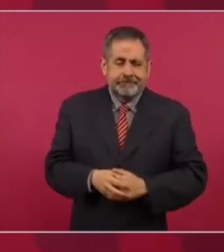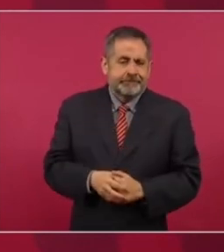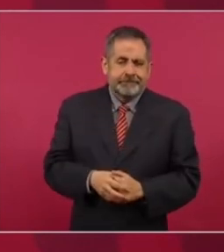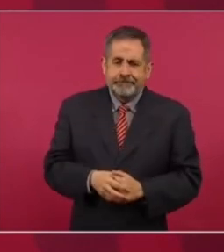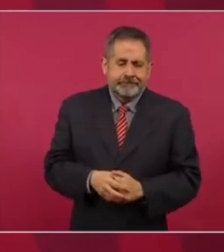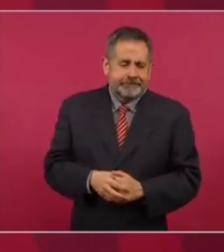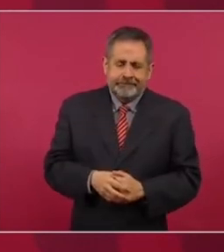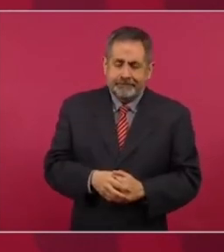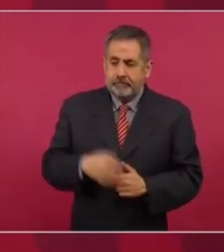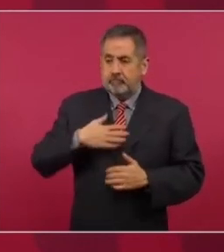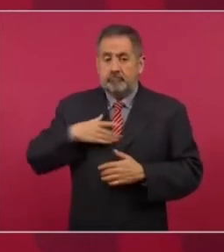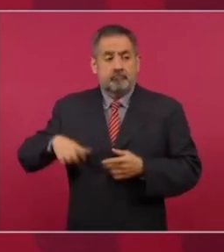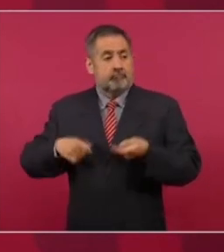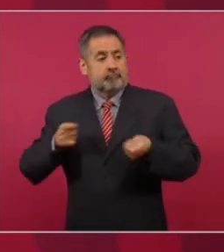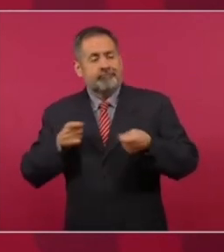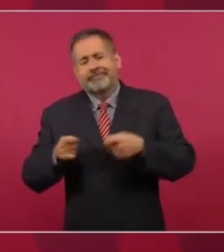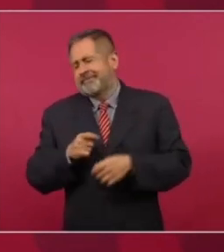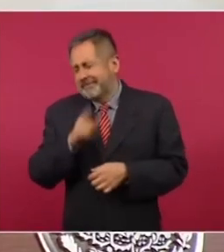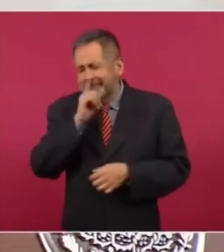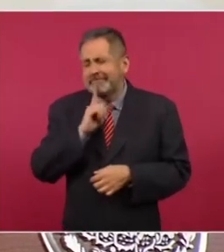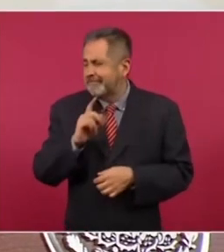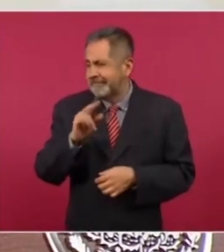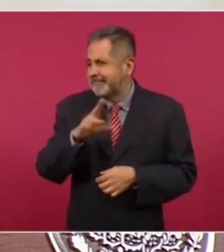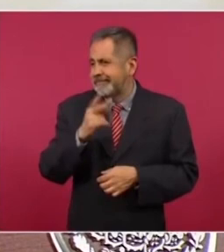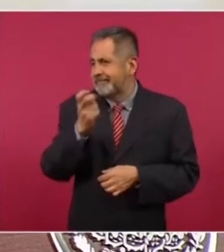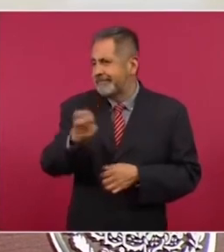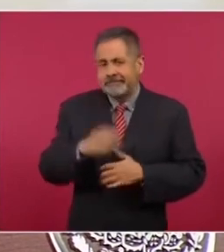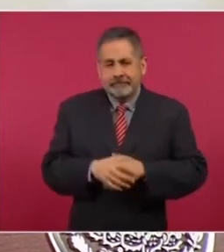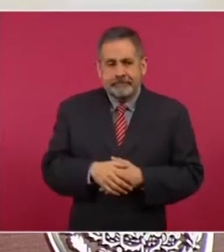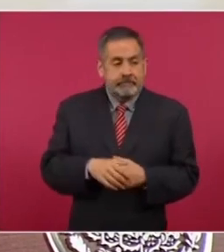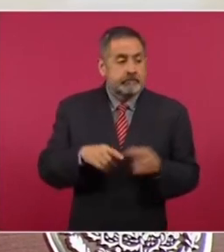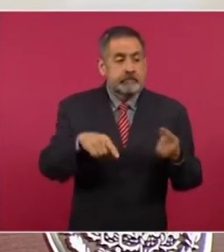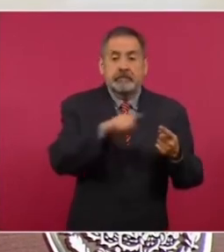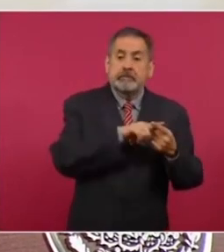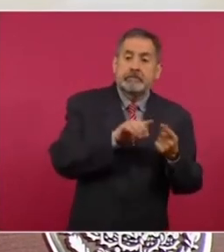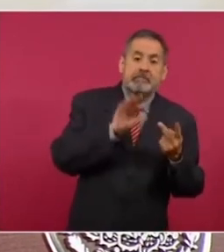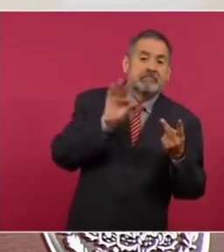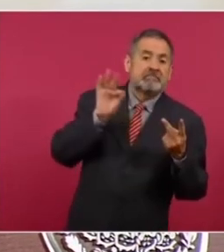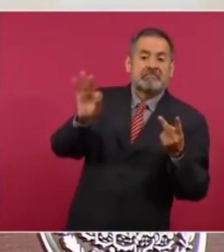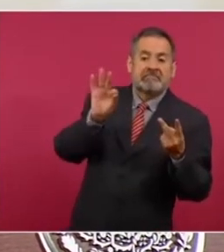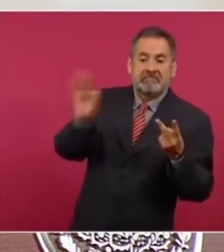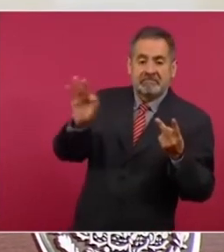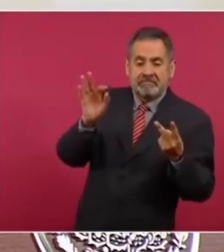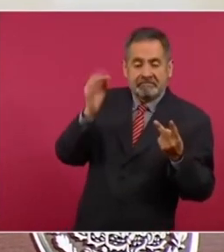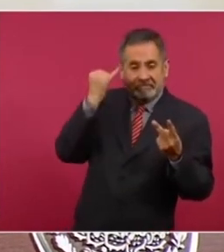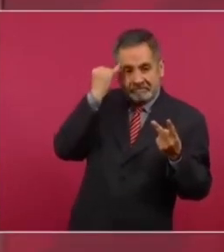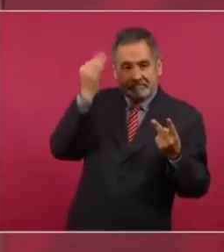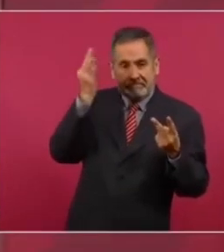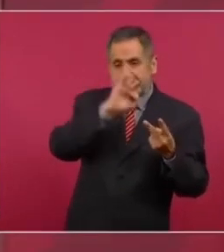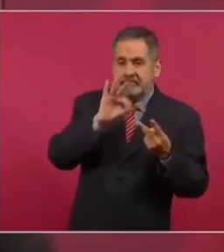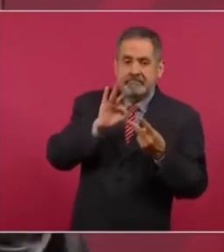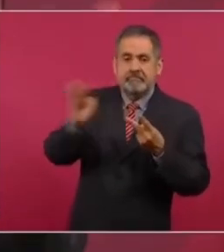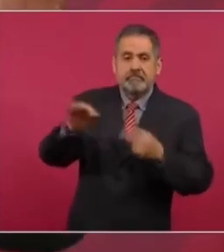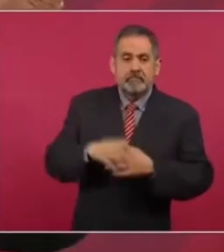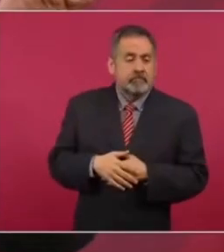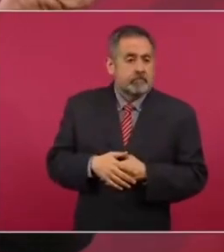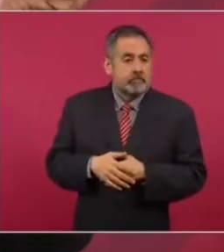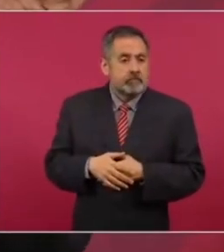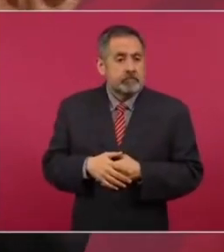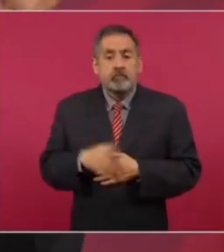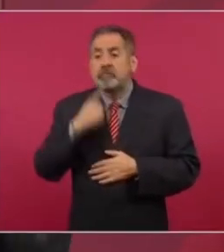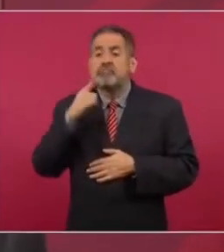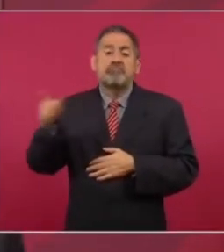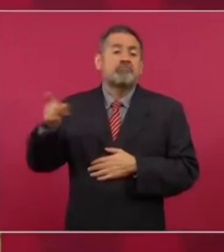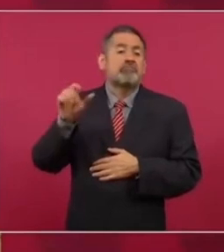gran mentira que otra cosa les metieron en la cabeza pues que yo voy a nombrar